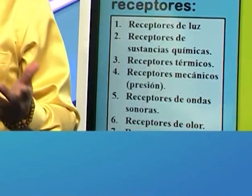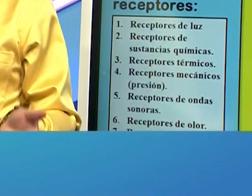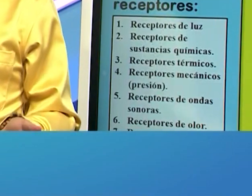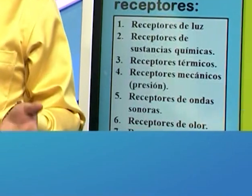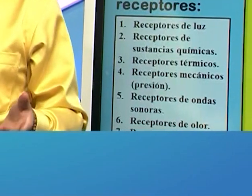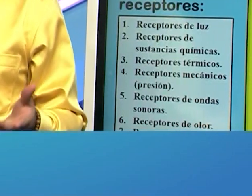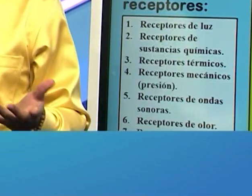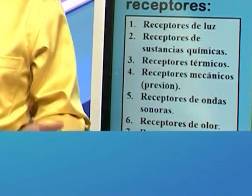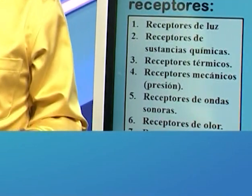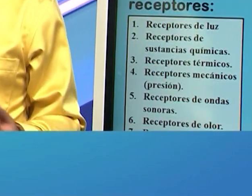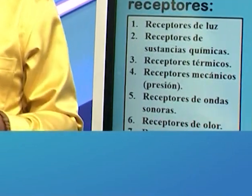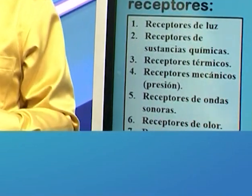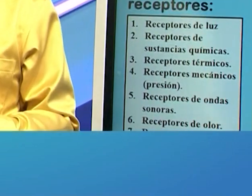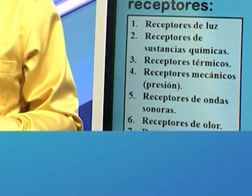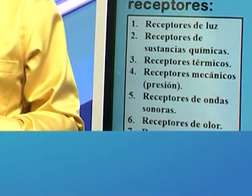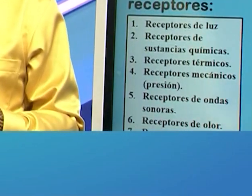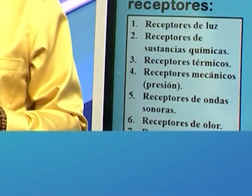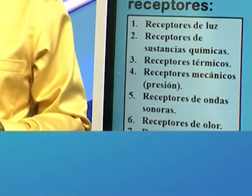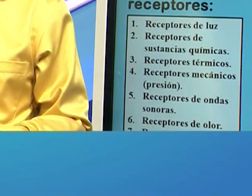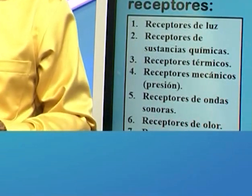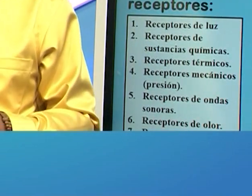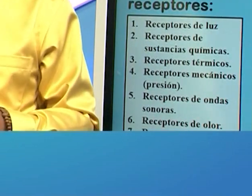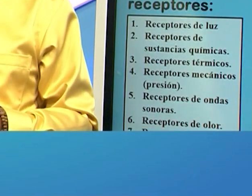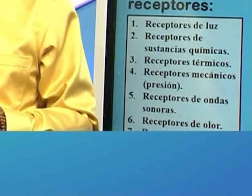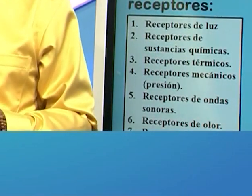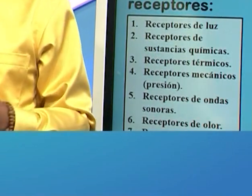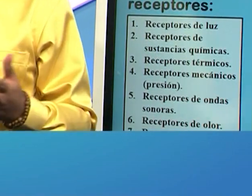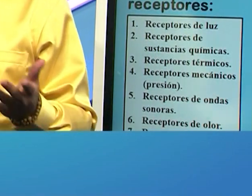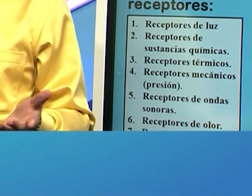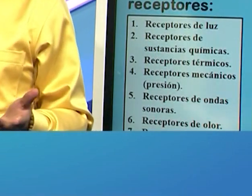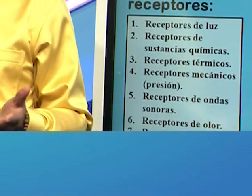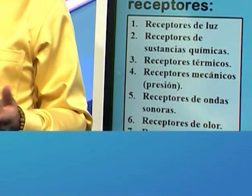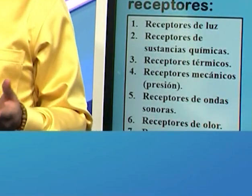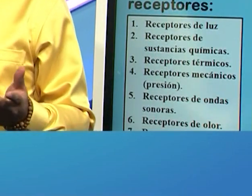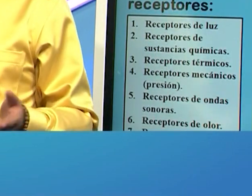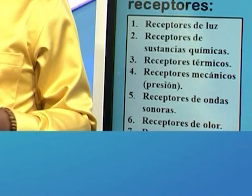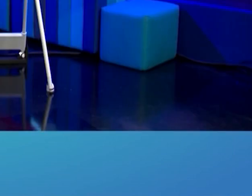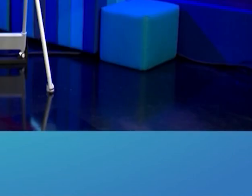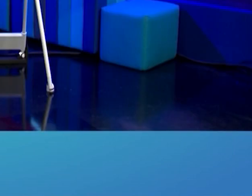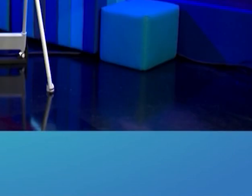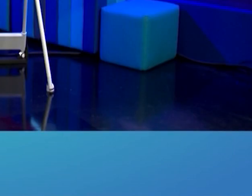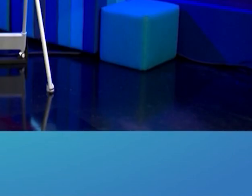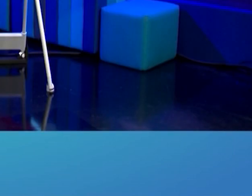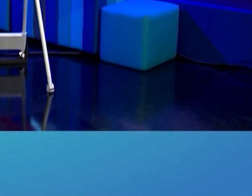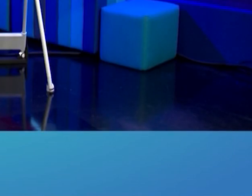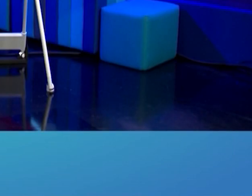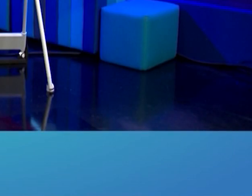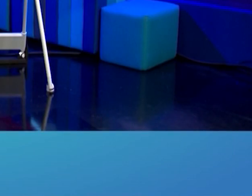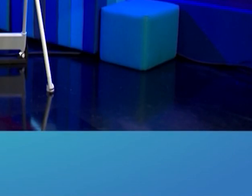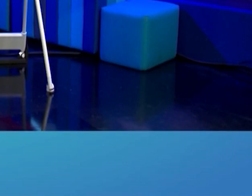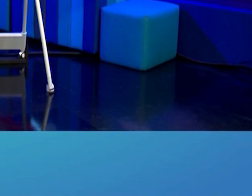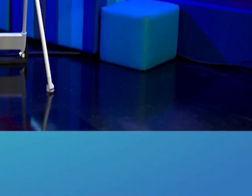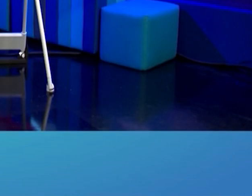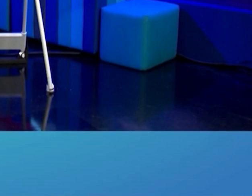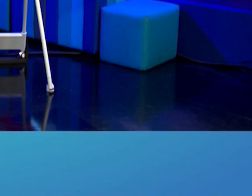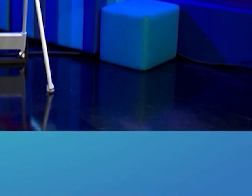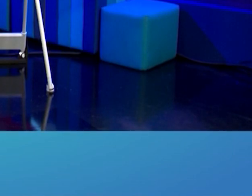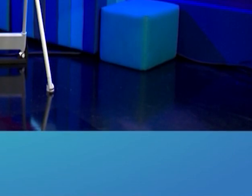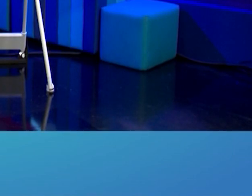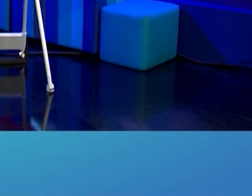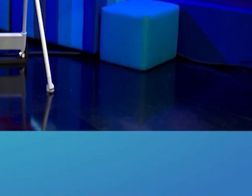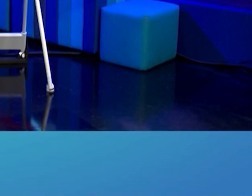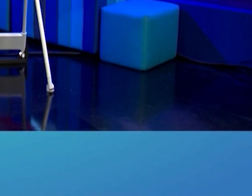a la población estudiantil de esta prestigiosa escuela muy importante chicos ustedes saben ya que vamos a jugar aquí